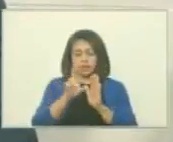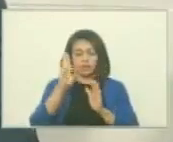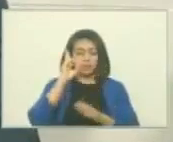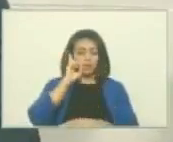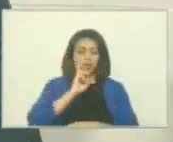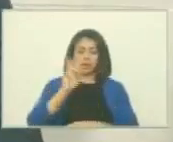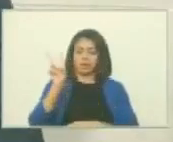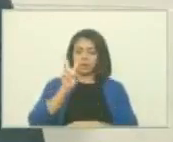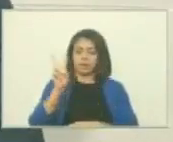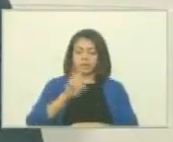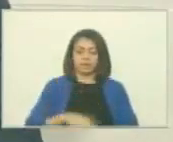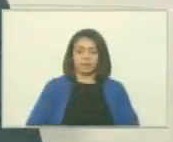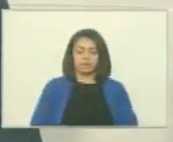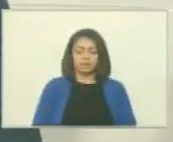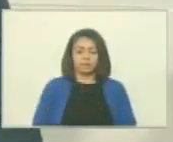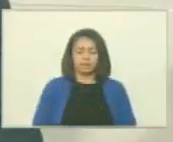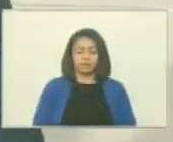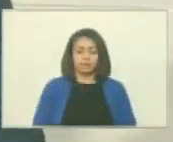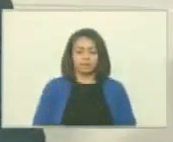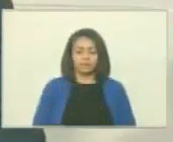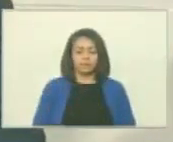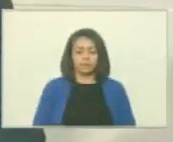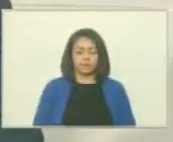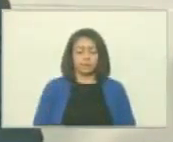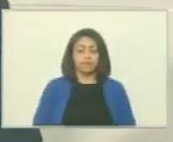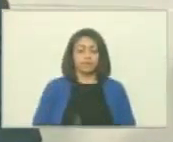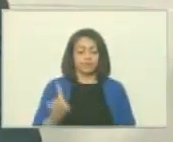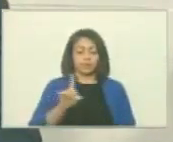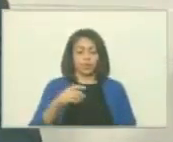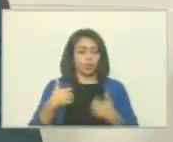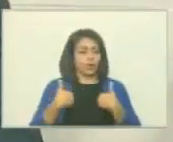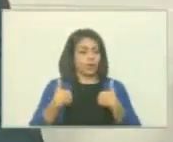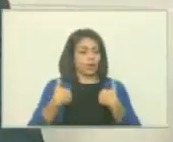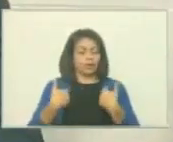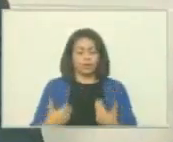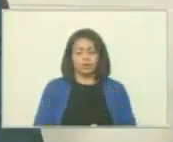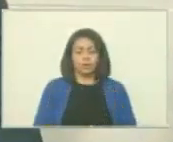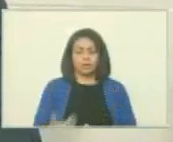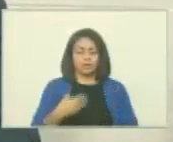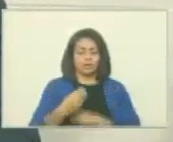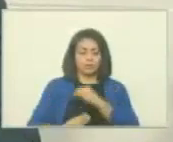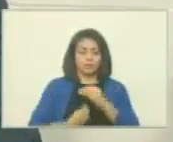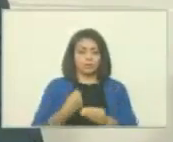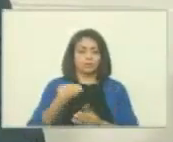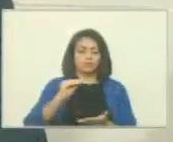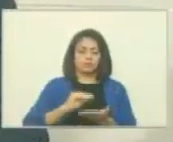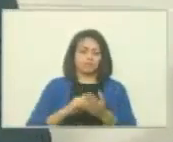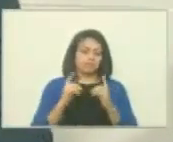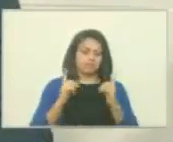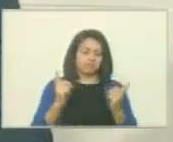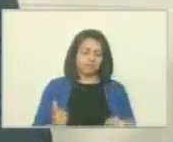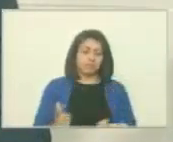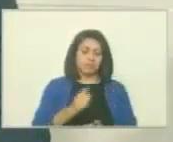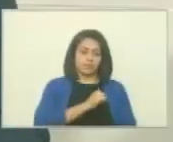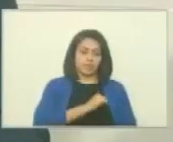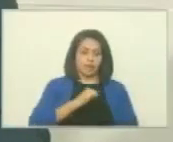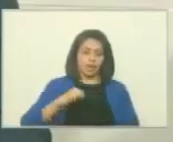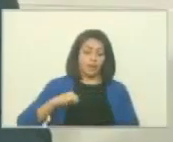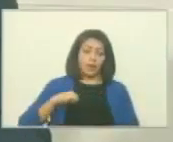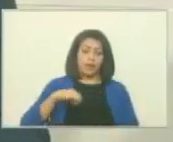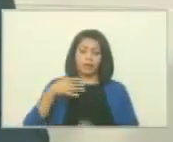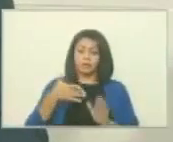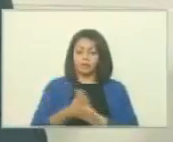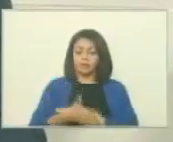Bolivariana de Venezuela no dar descanso a su brazo ni reposo a su alma a los